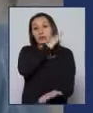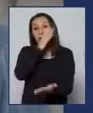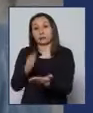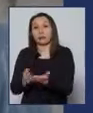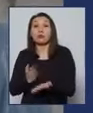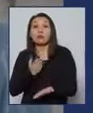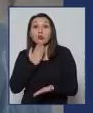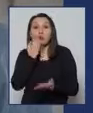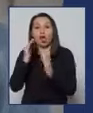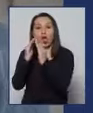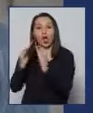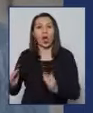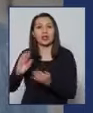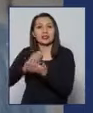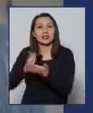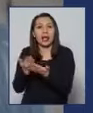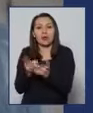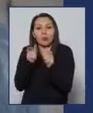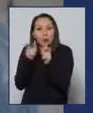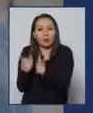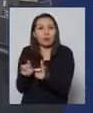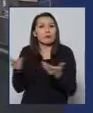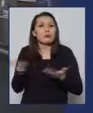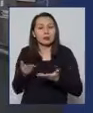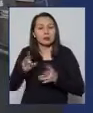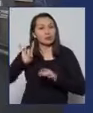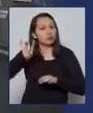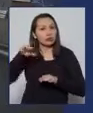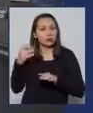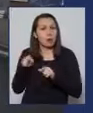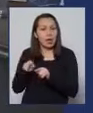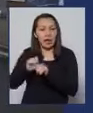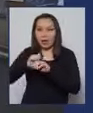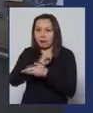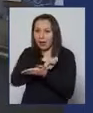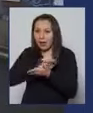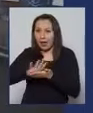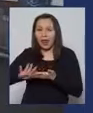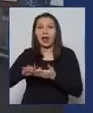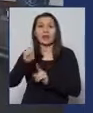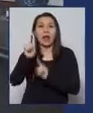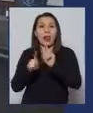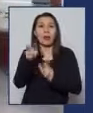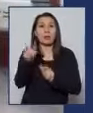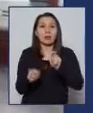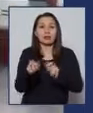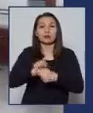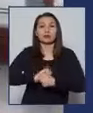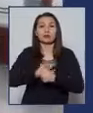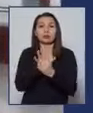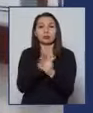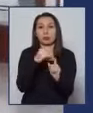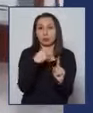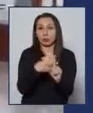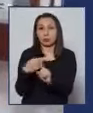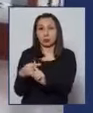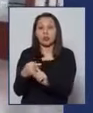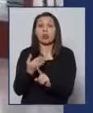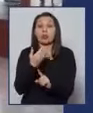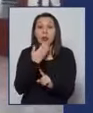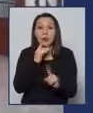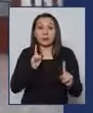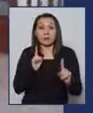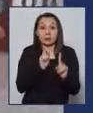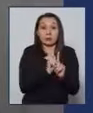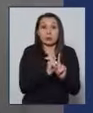Arena, residencias sanitarias que son absolutamente gratuitas para aquellas personas COVID-19 positivo y con sus